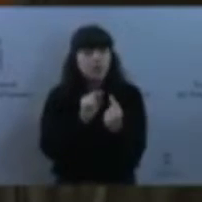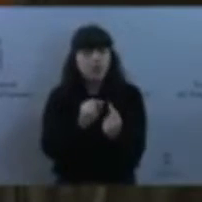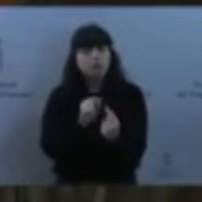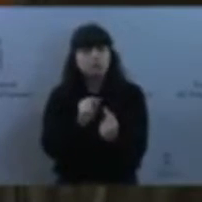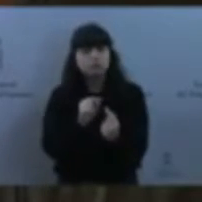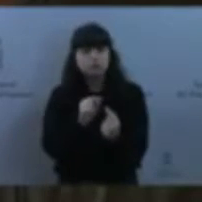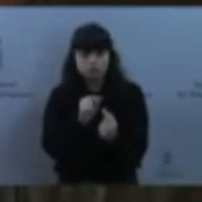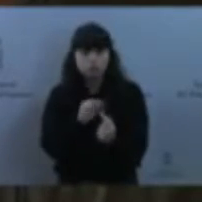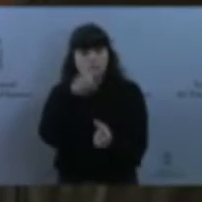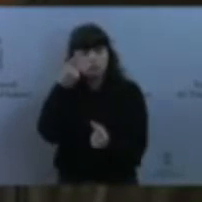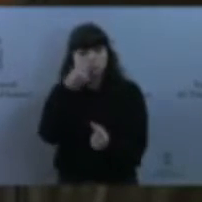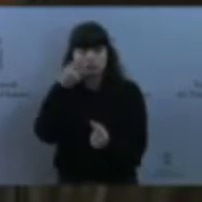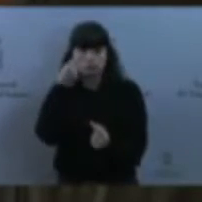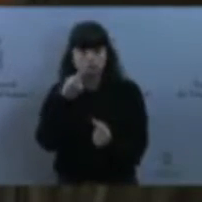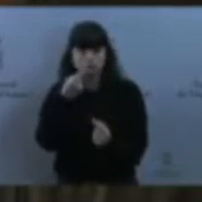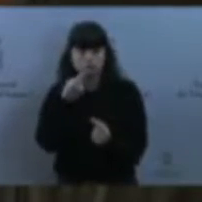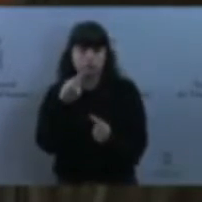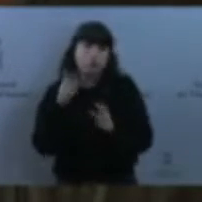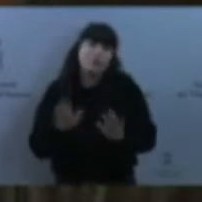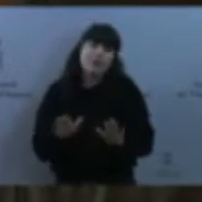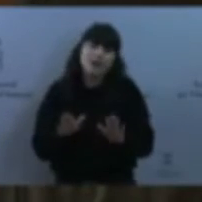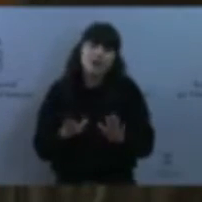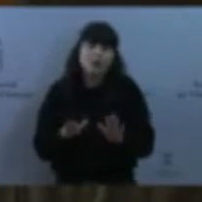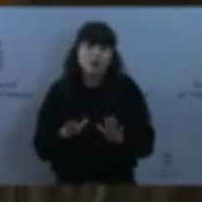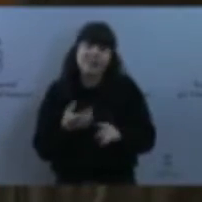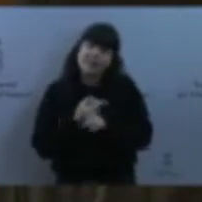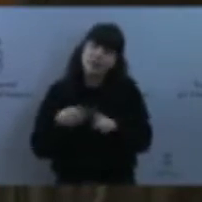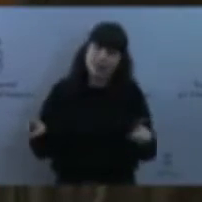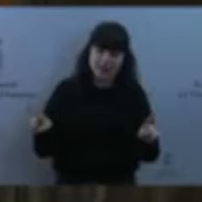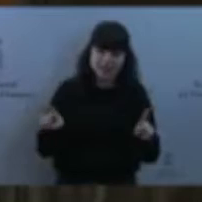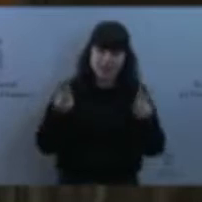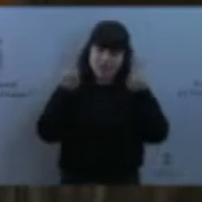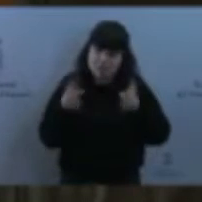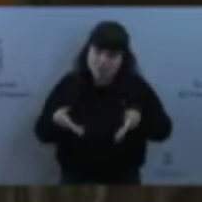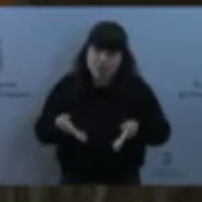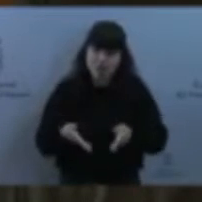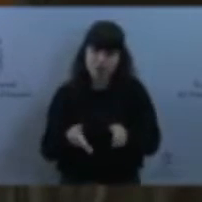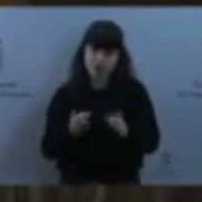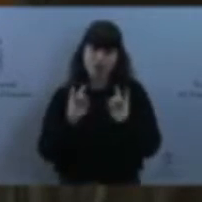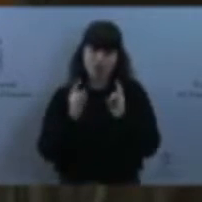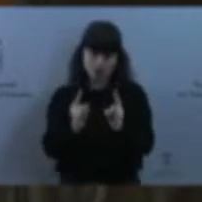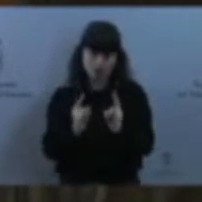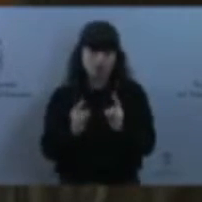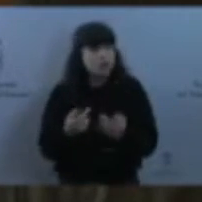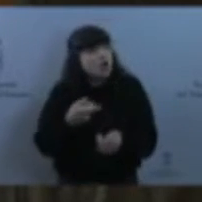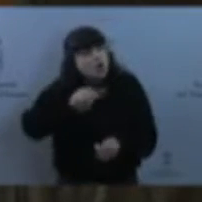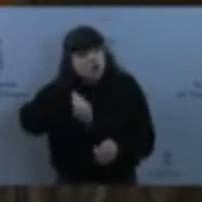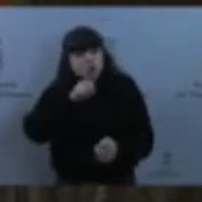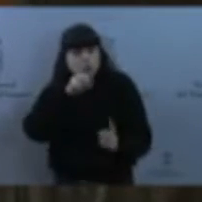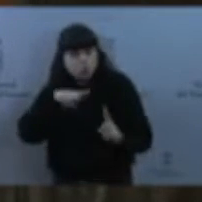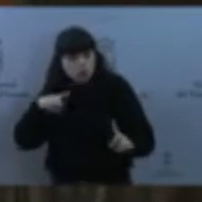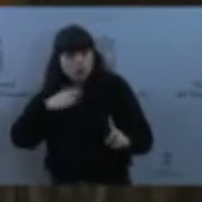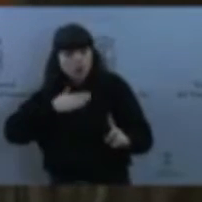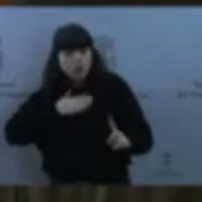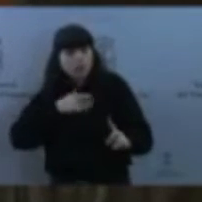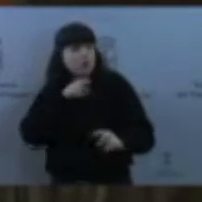poco más allá de un caso concreto. Y usted tiene un punto de vista. Y nosotros tenemos también el nuestro. Nuestra idea del desarrollo rural creo que